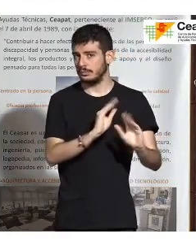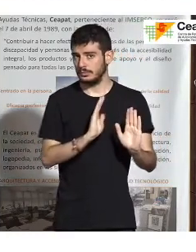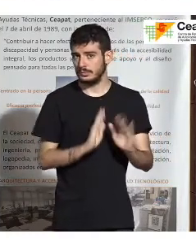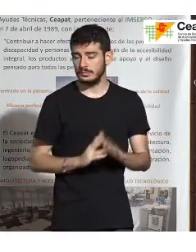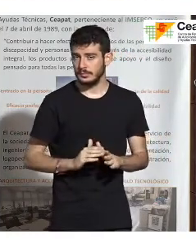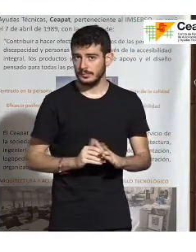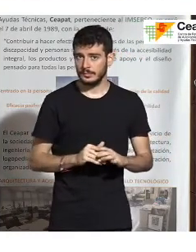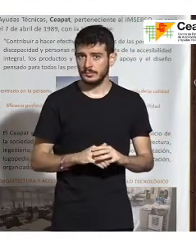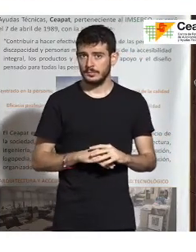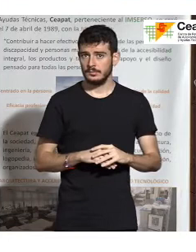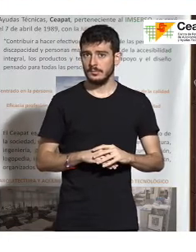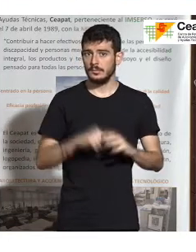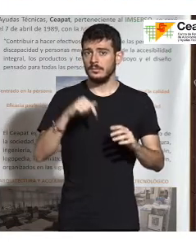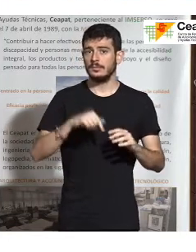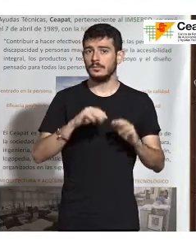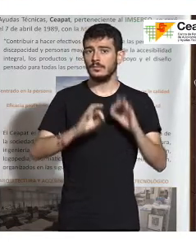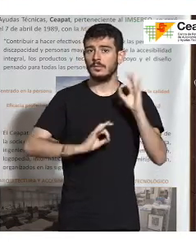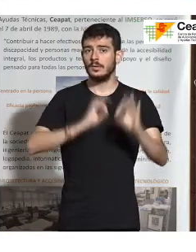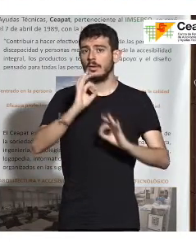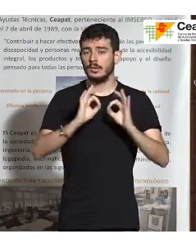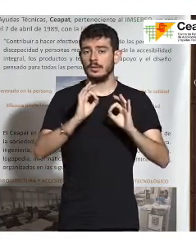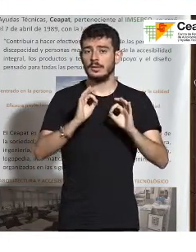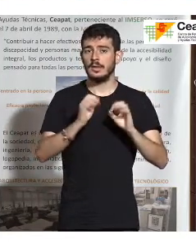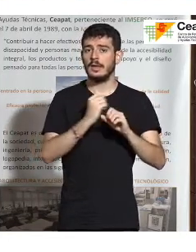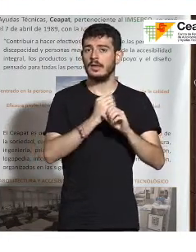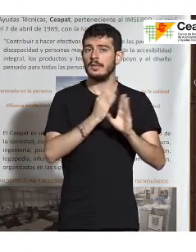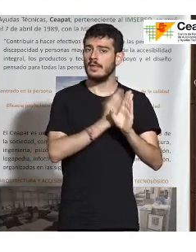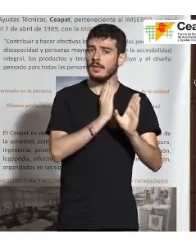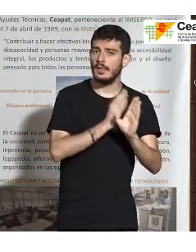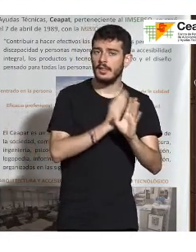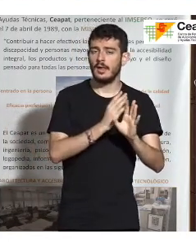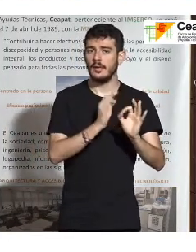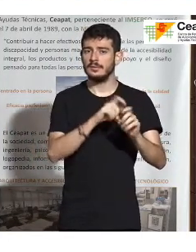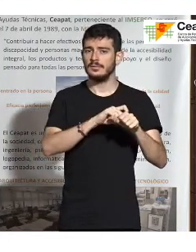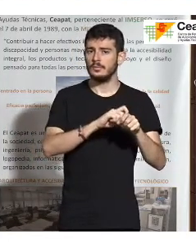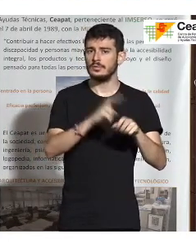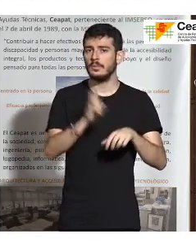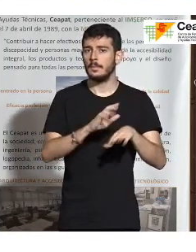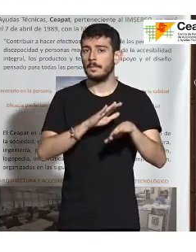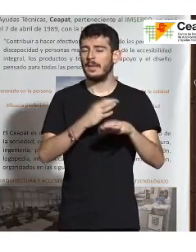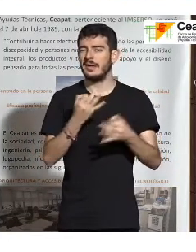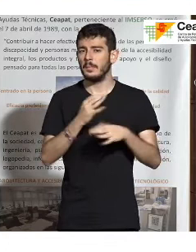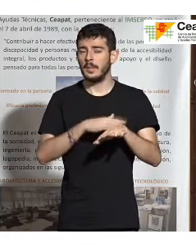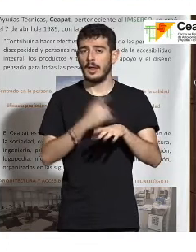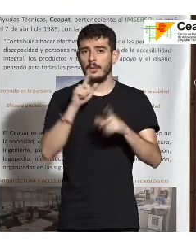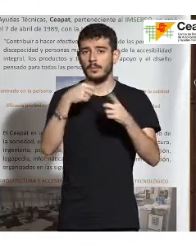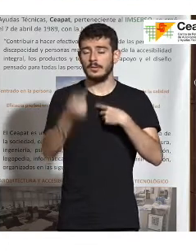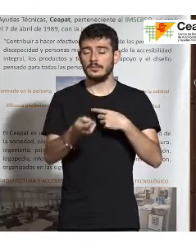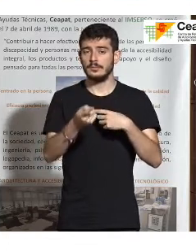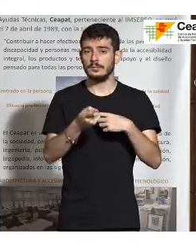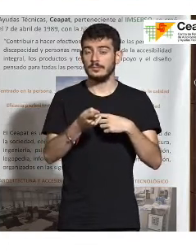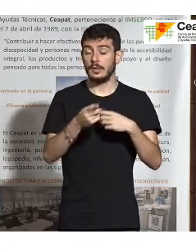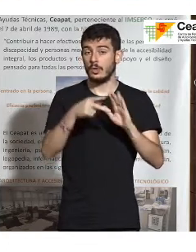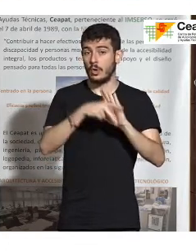Cómo se ha organizado, qué tipo de estrategias hemos utilizado para contribuir de manera efectiva a la